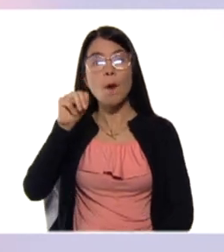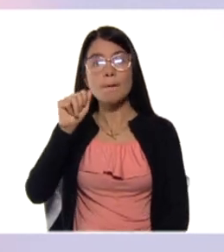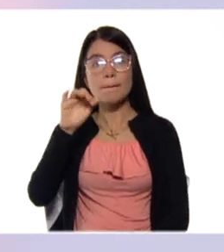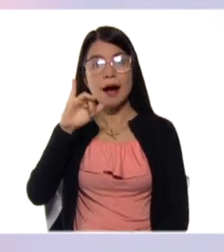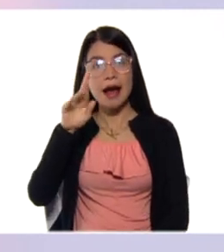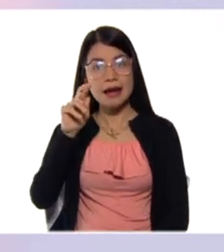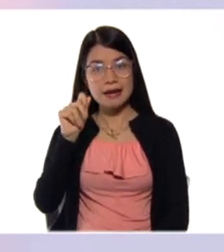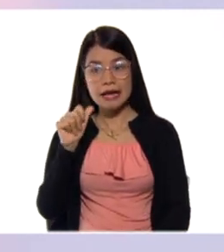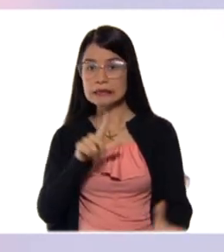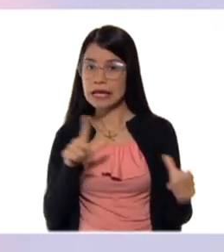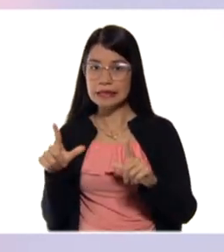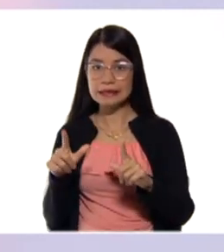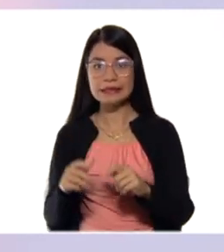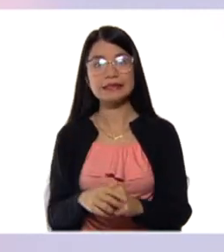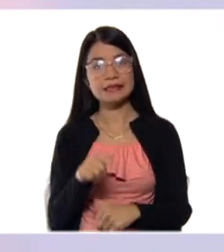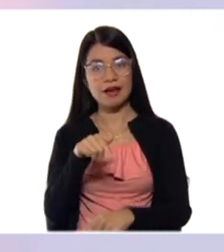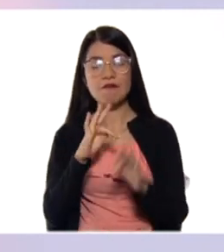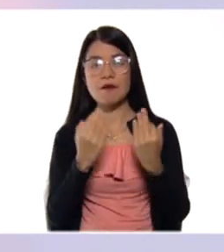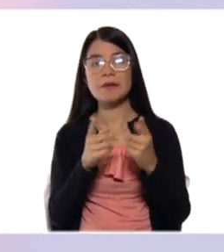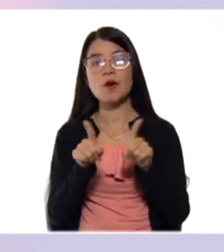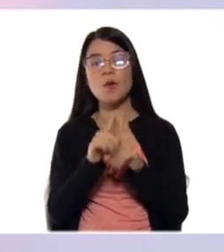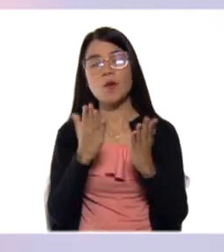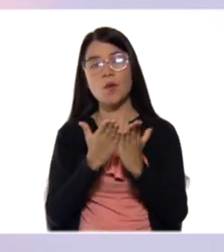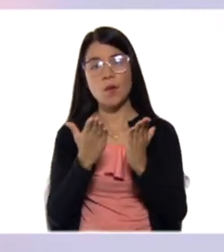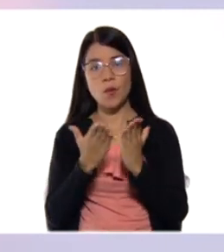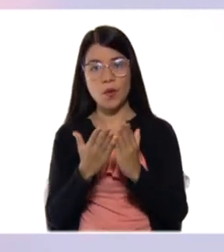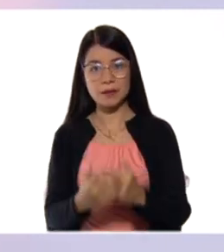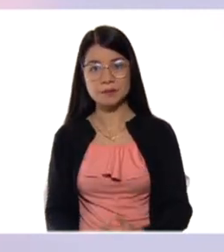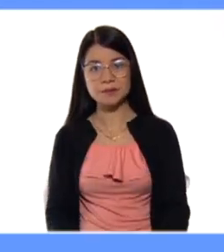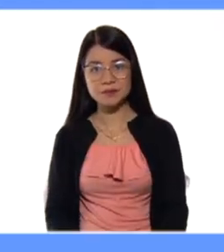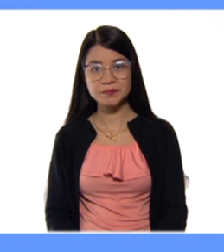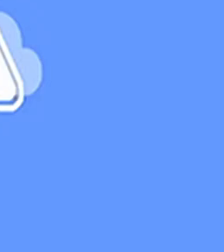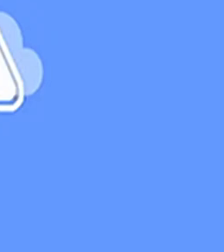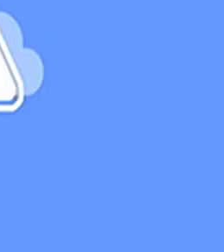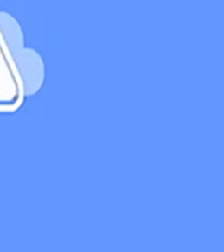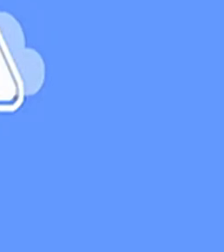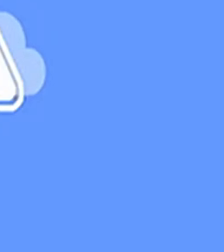quien ya se encuentra en el set principal de Cada Familia, Una Escuela.